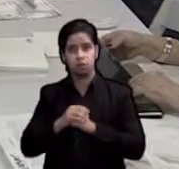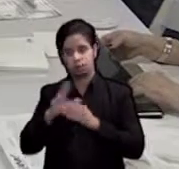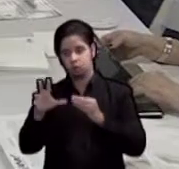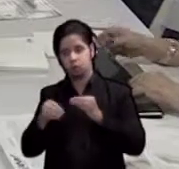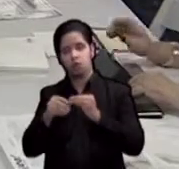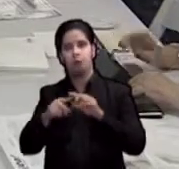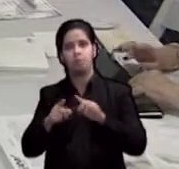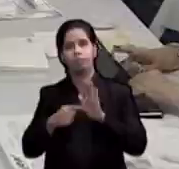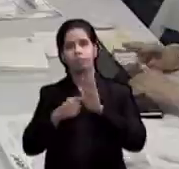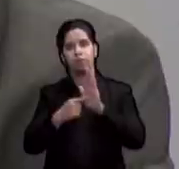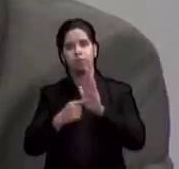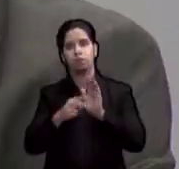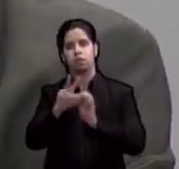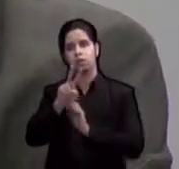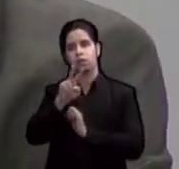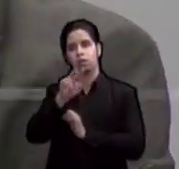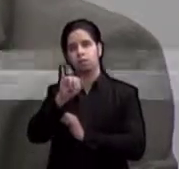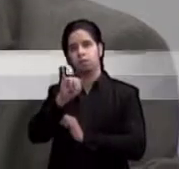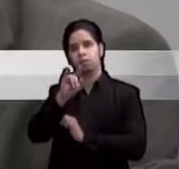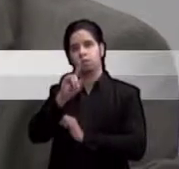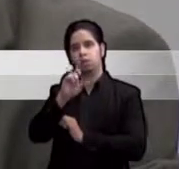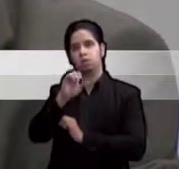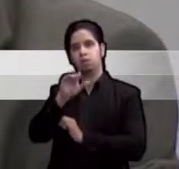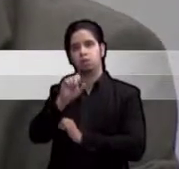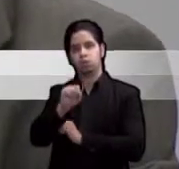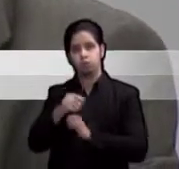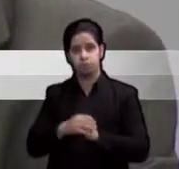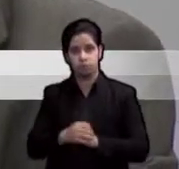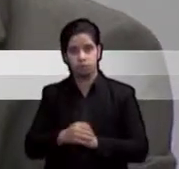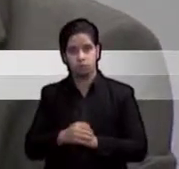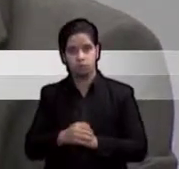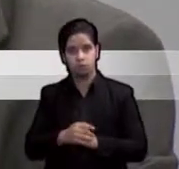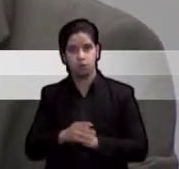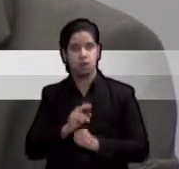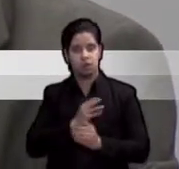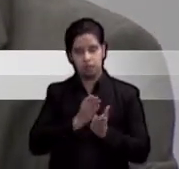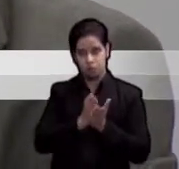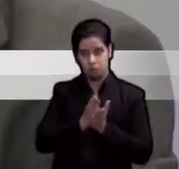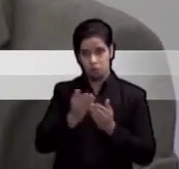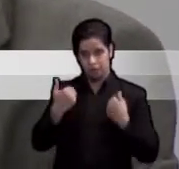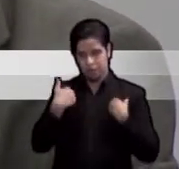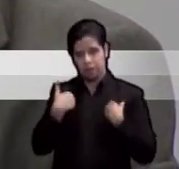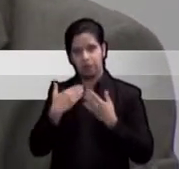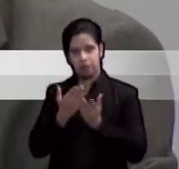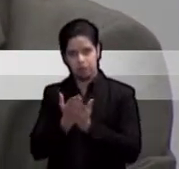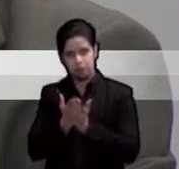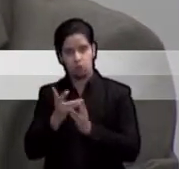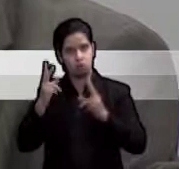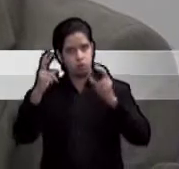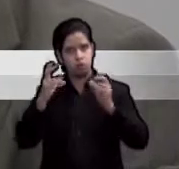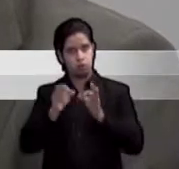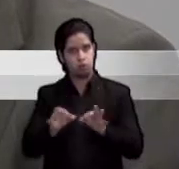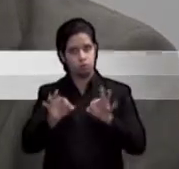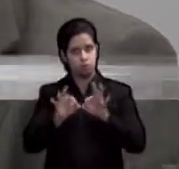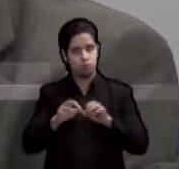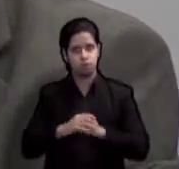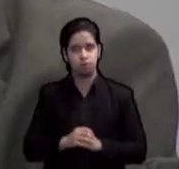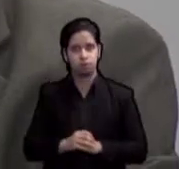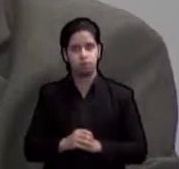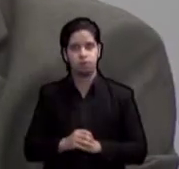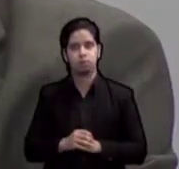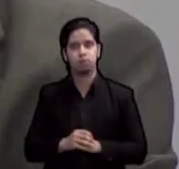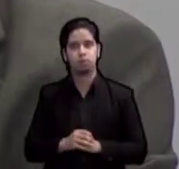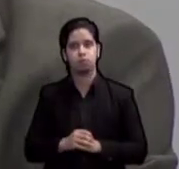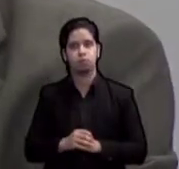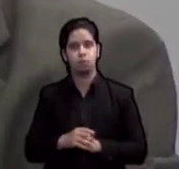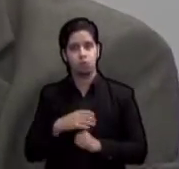Presentaciones de Videos. El derecho a tener derechos como primer tema, un tema más general, el